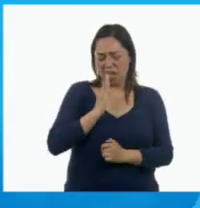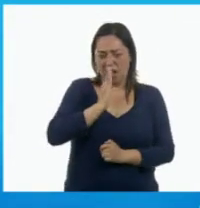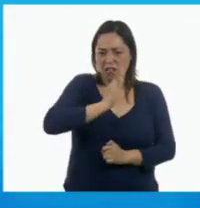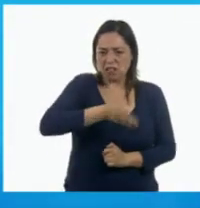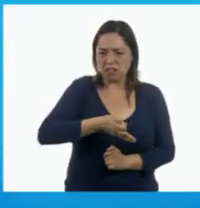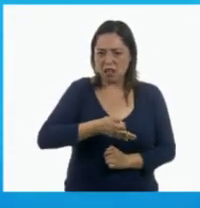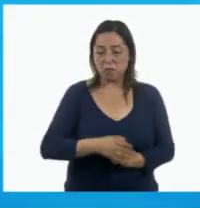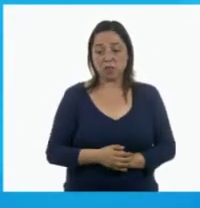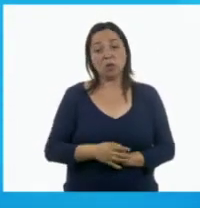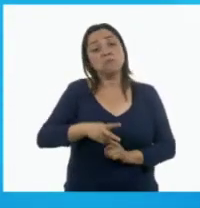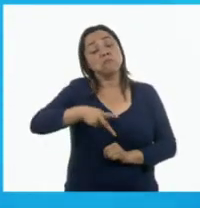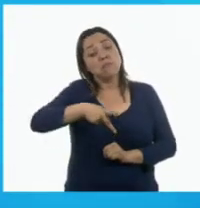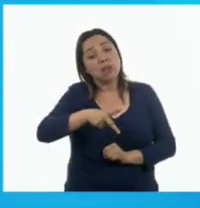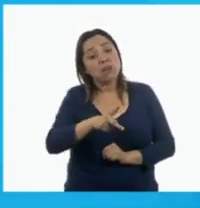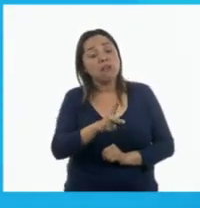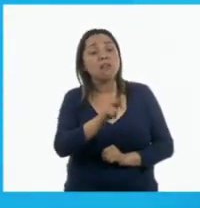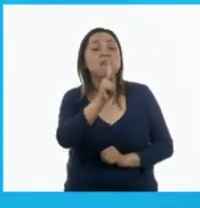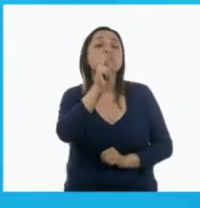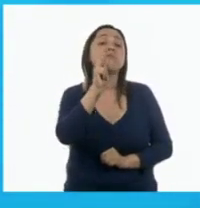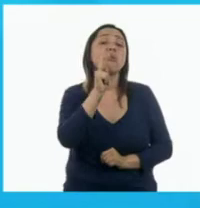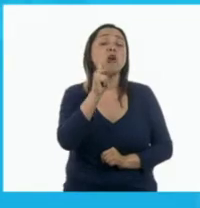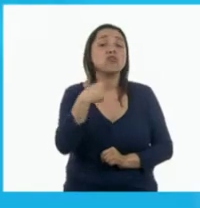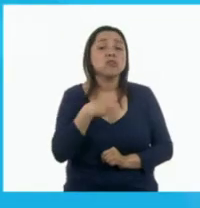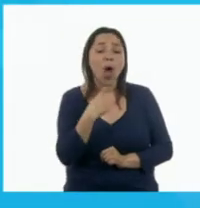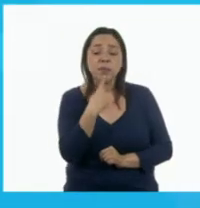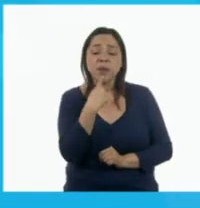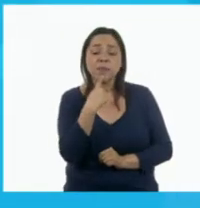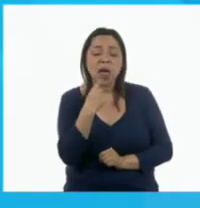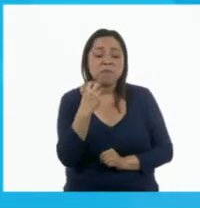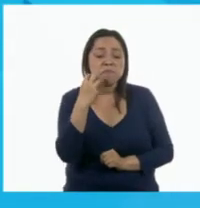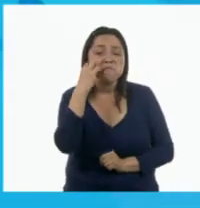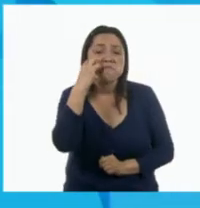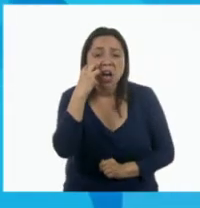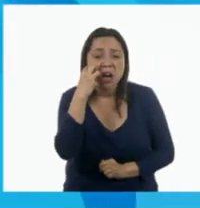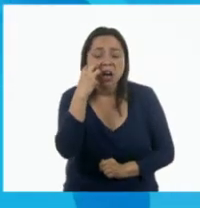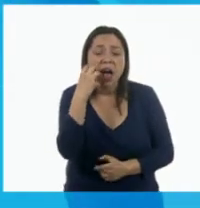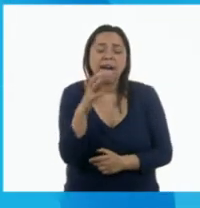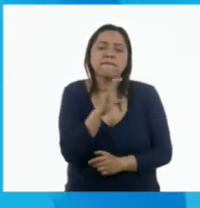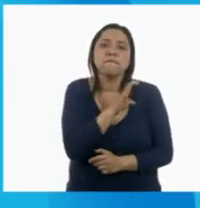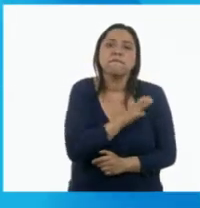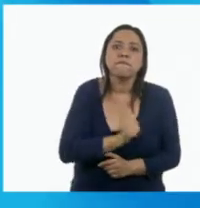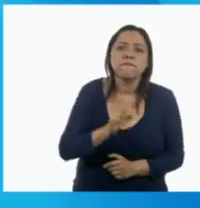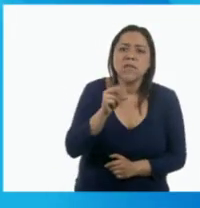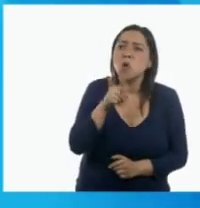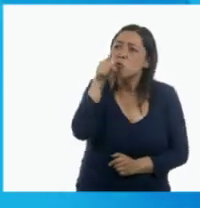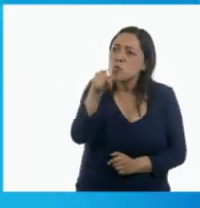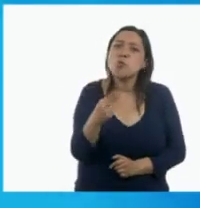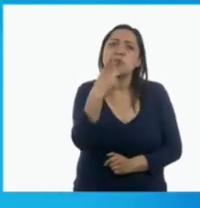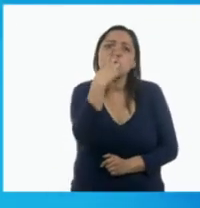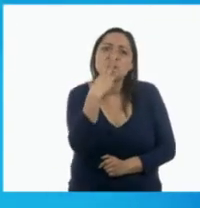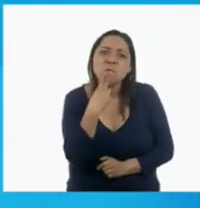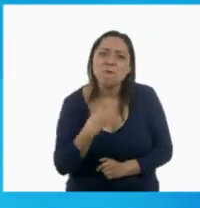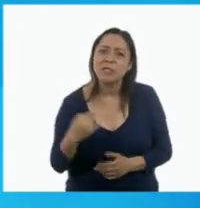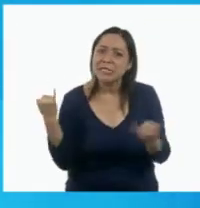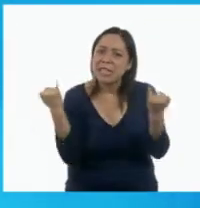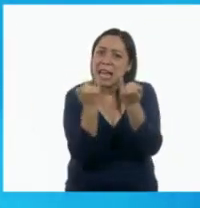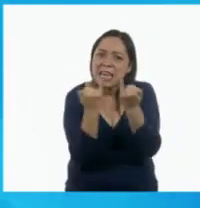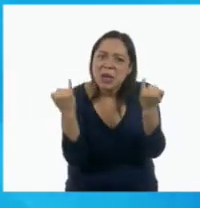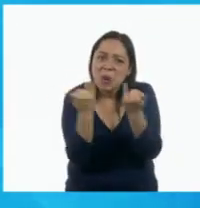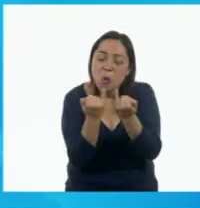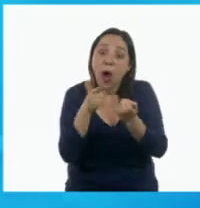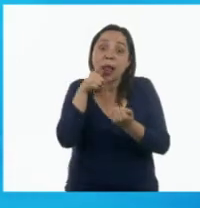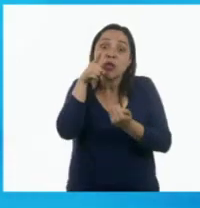Pero es que mi ácido sabor no es un favorito. Tú también puedes ser dulce y fascinante. Puedes